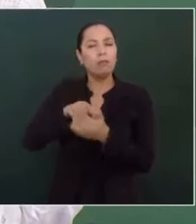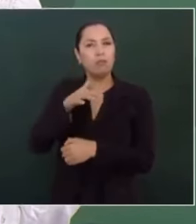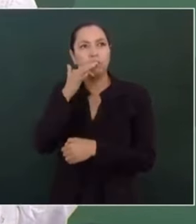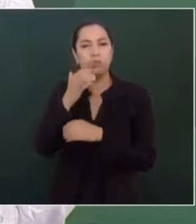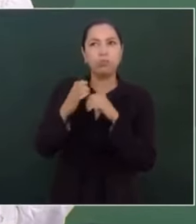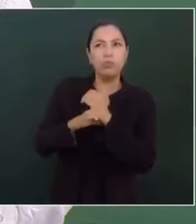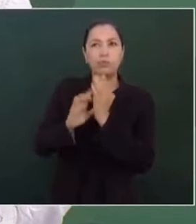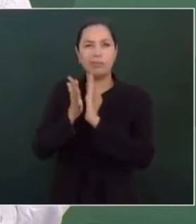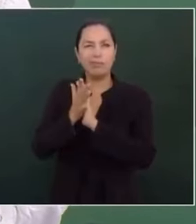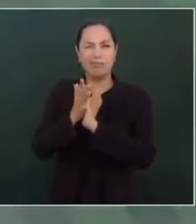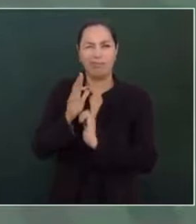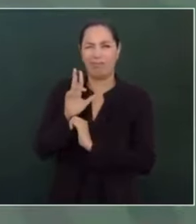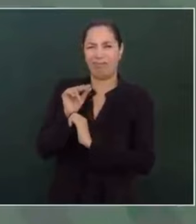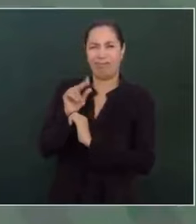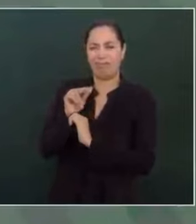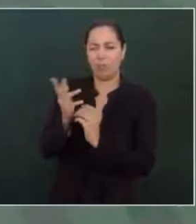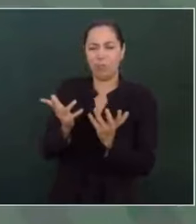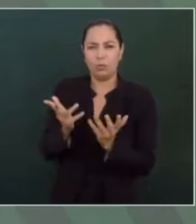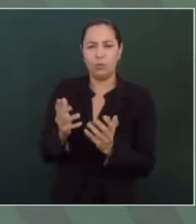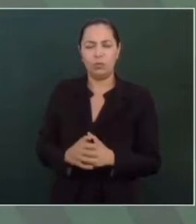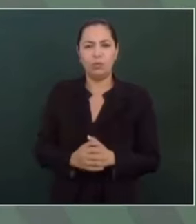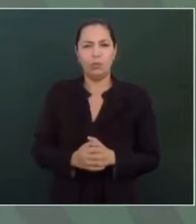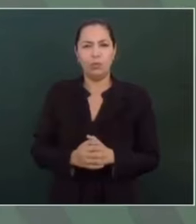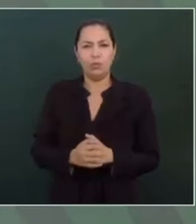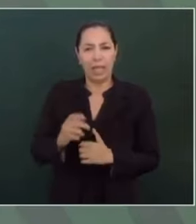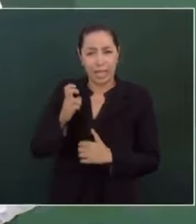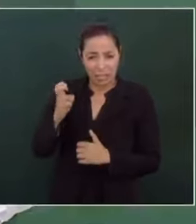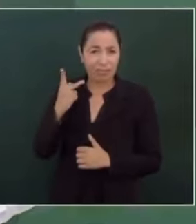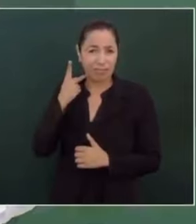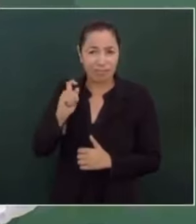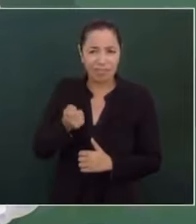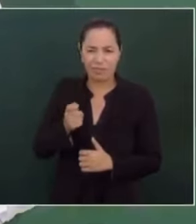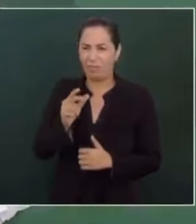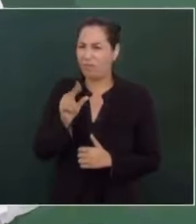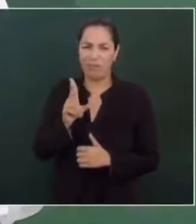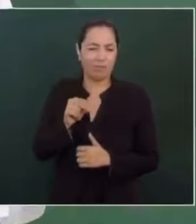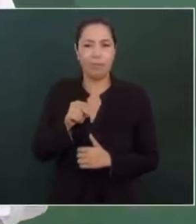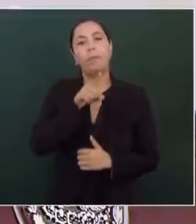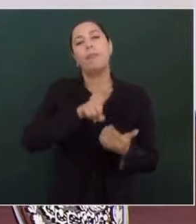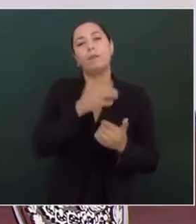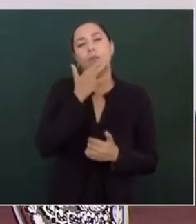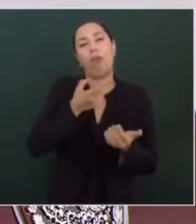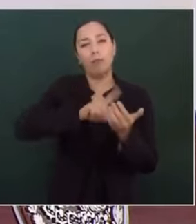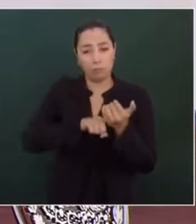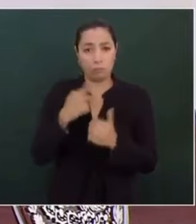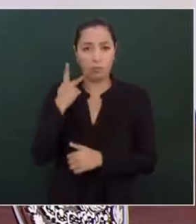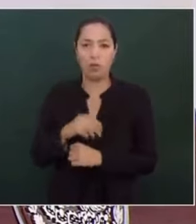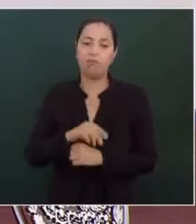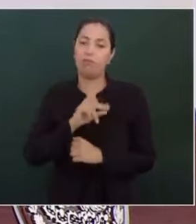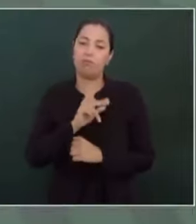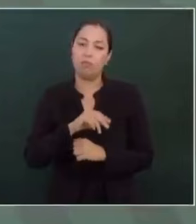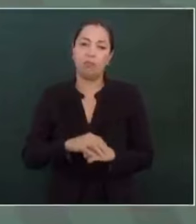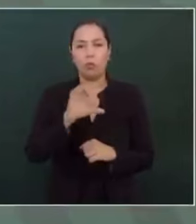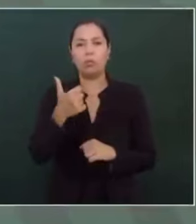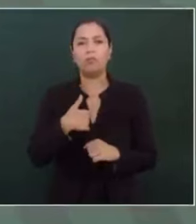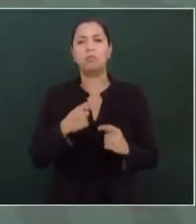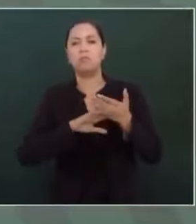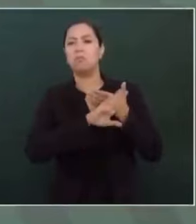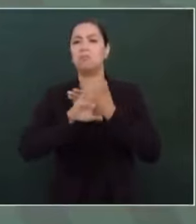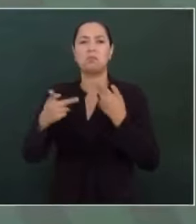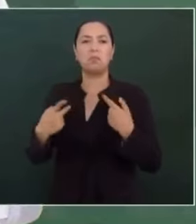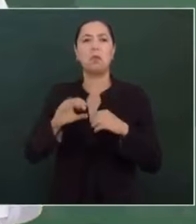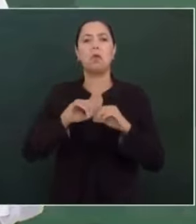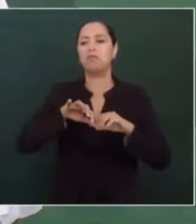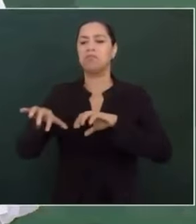es eso la política. El corrupto no es político. El racista no es político.